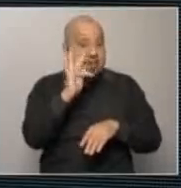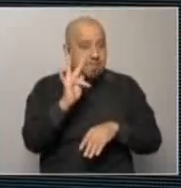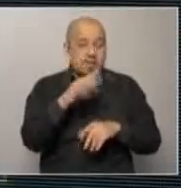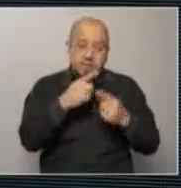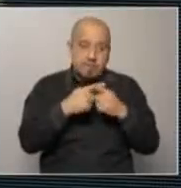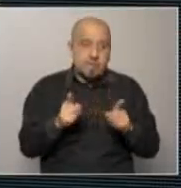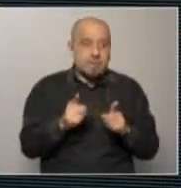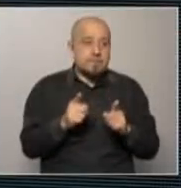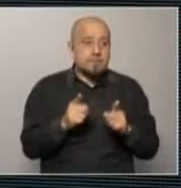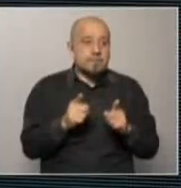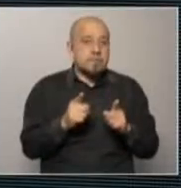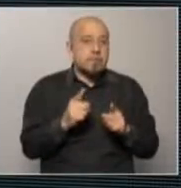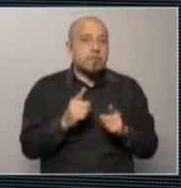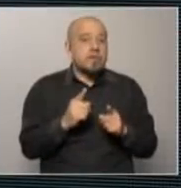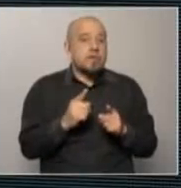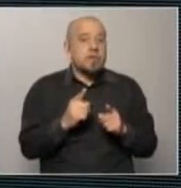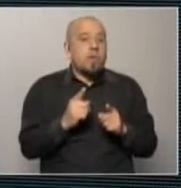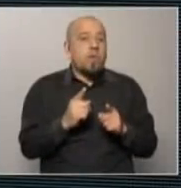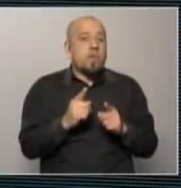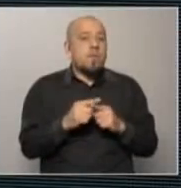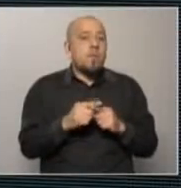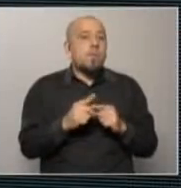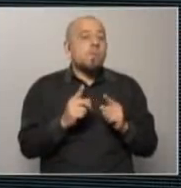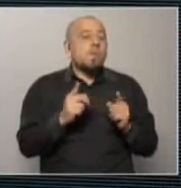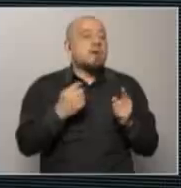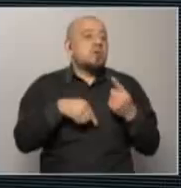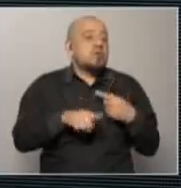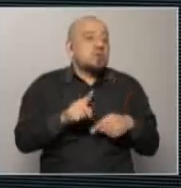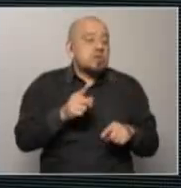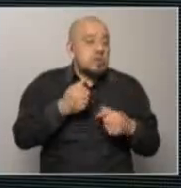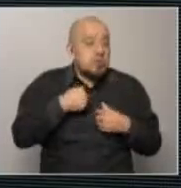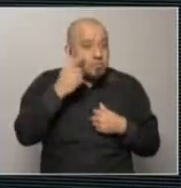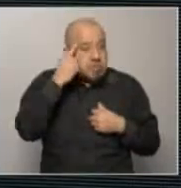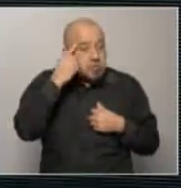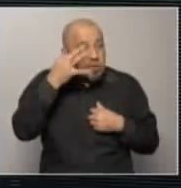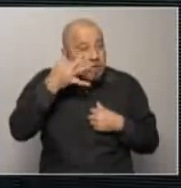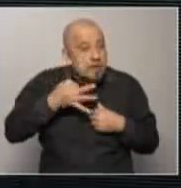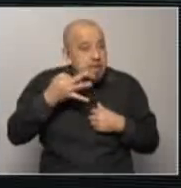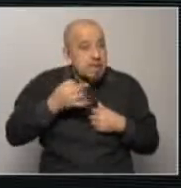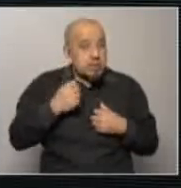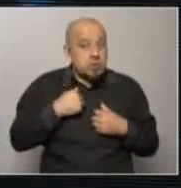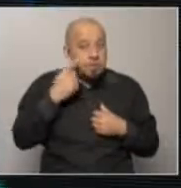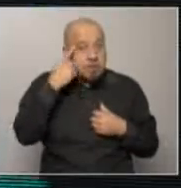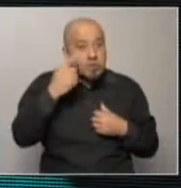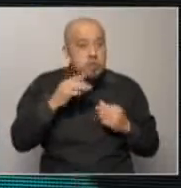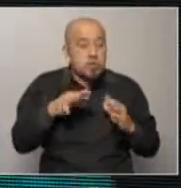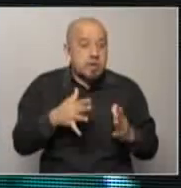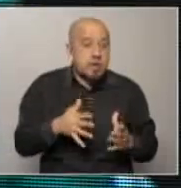es distinto. Pero bueno, yo creo que en realidad, bueno, todo gobierno que